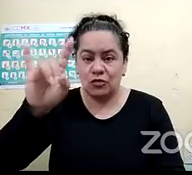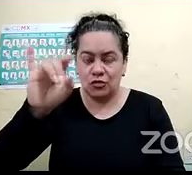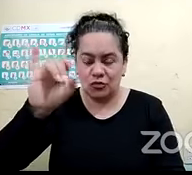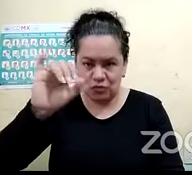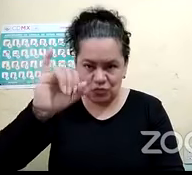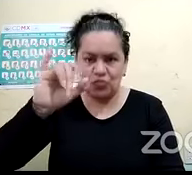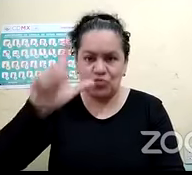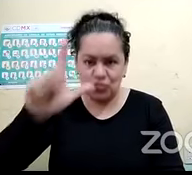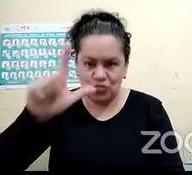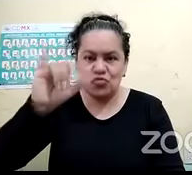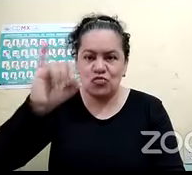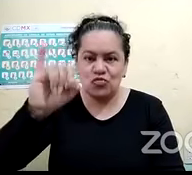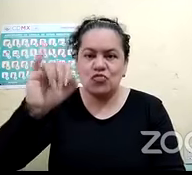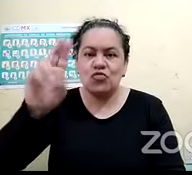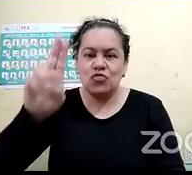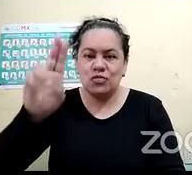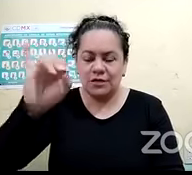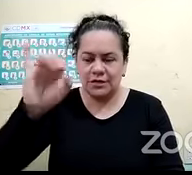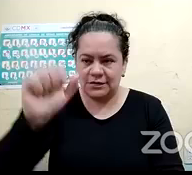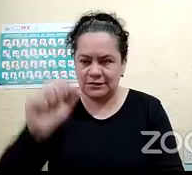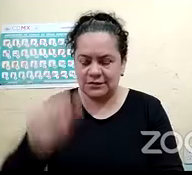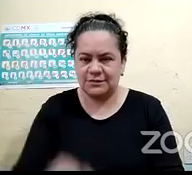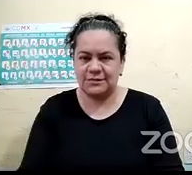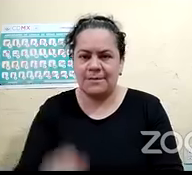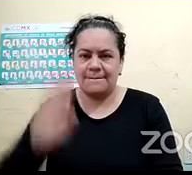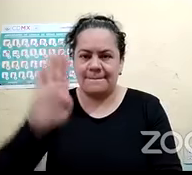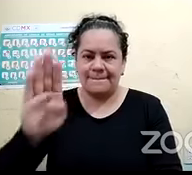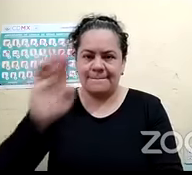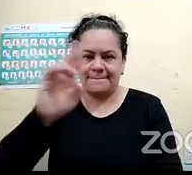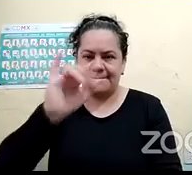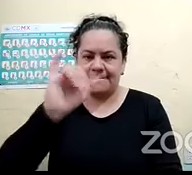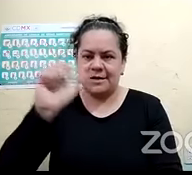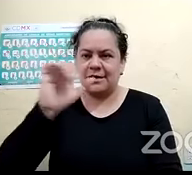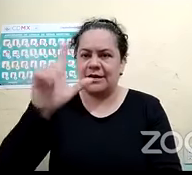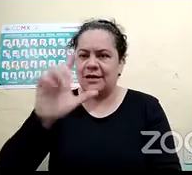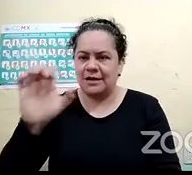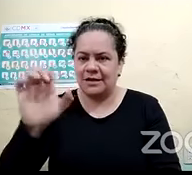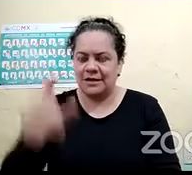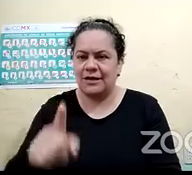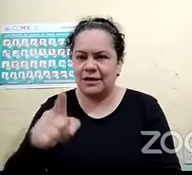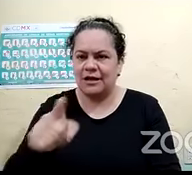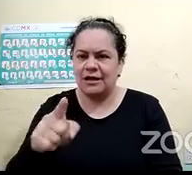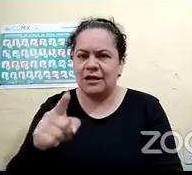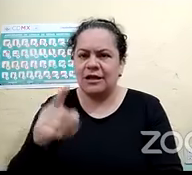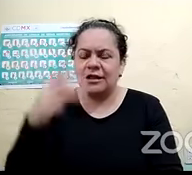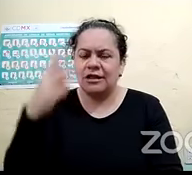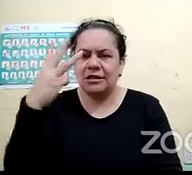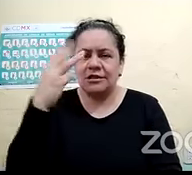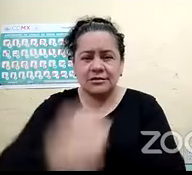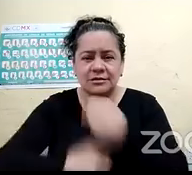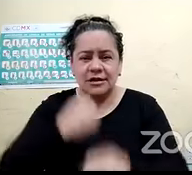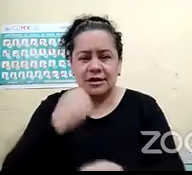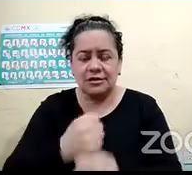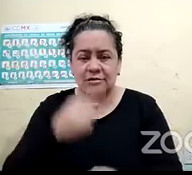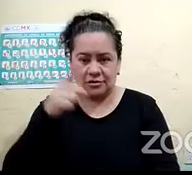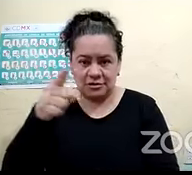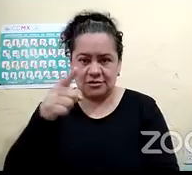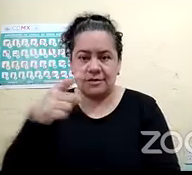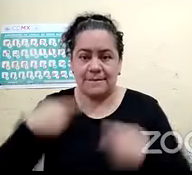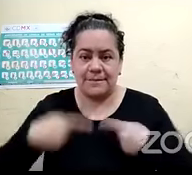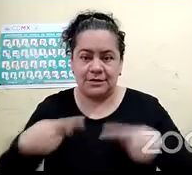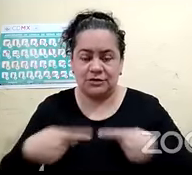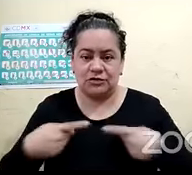se quedó ciego a partir de los tres años por un accidente que tuvo en el taller de su padre.